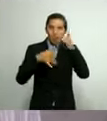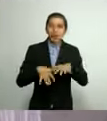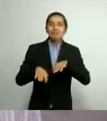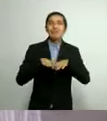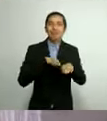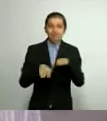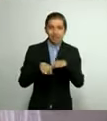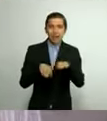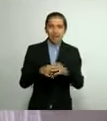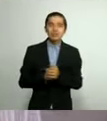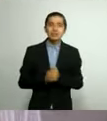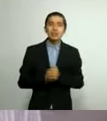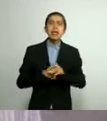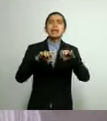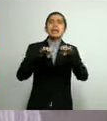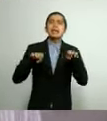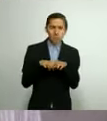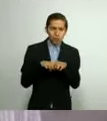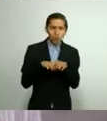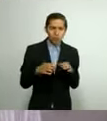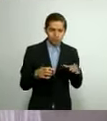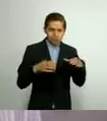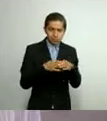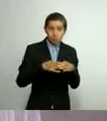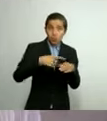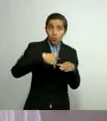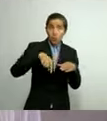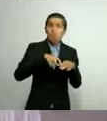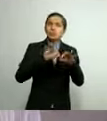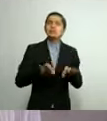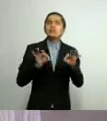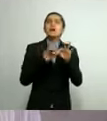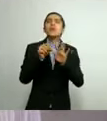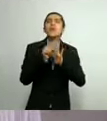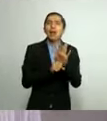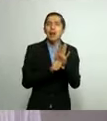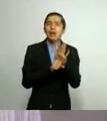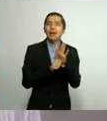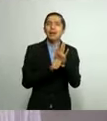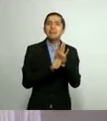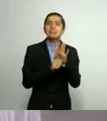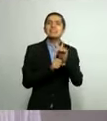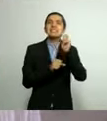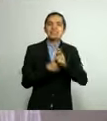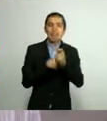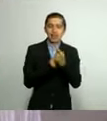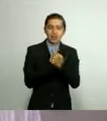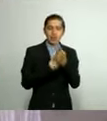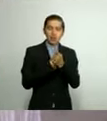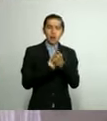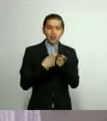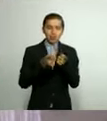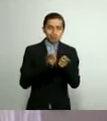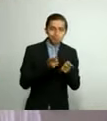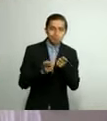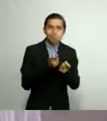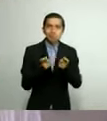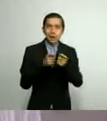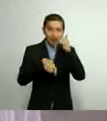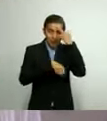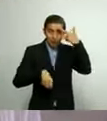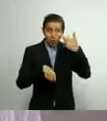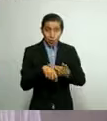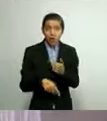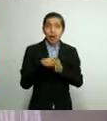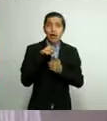Otro equipo importante en esta labor titánica es el Centro Regulador de Urgencias Médicas, responsable